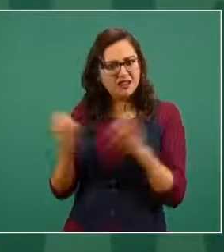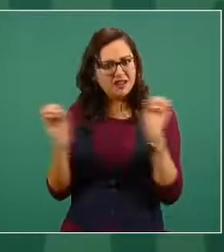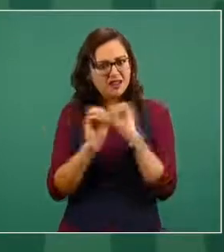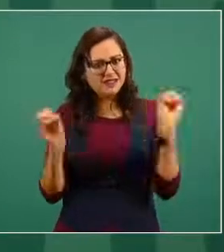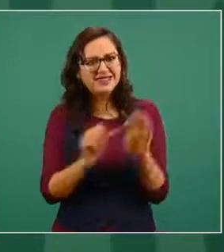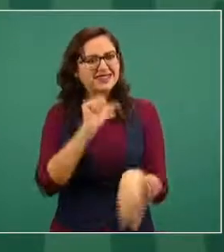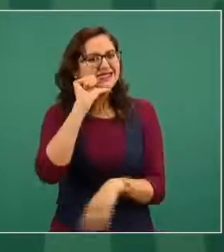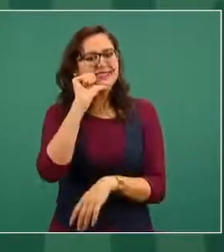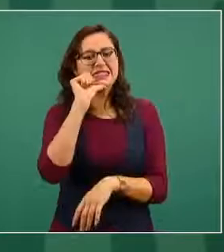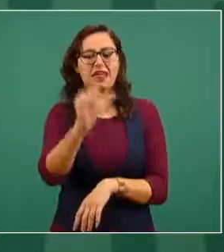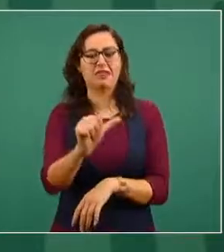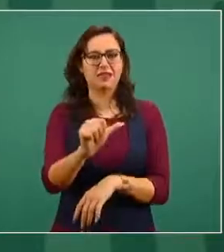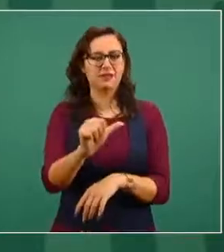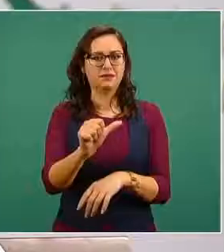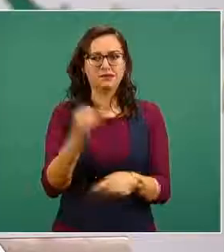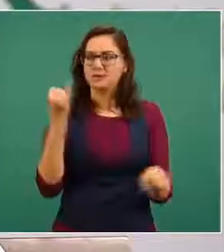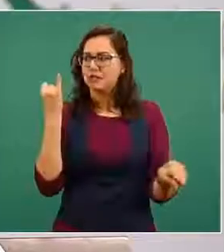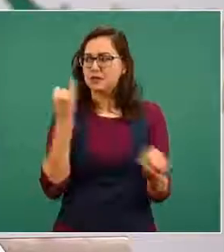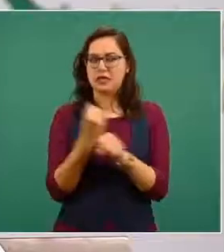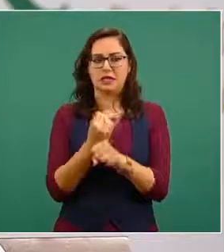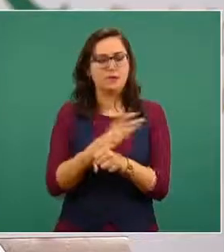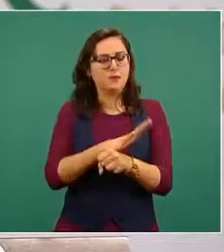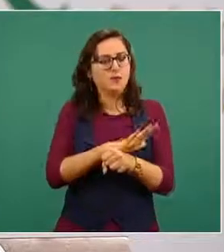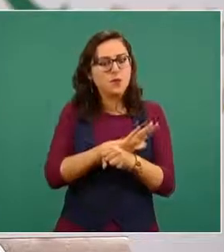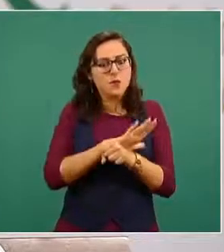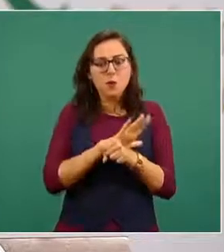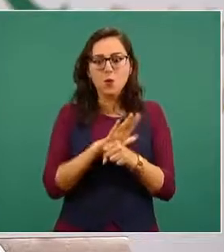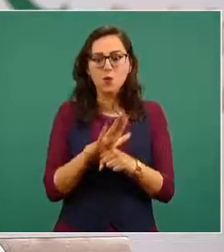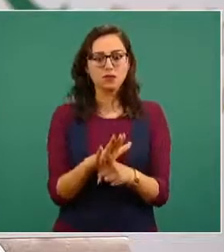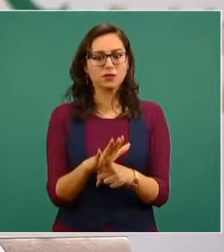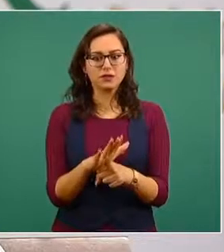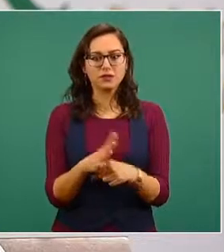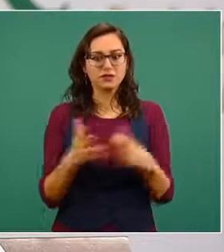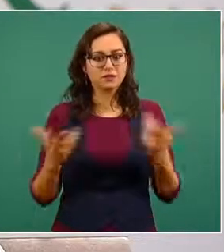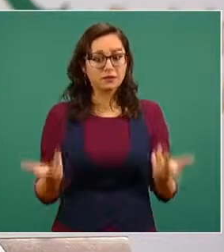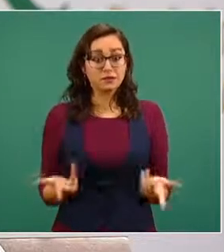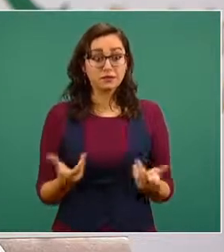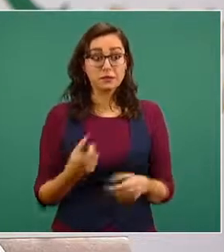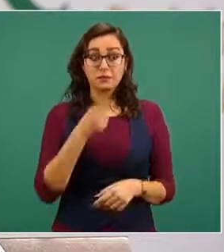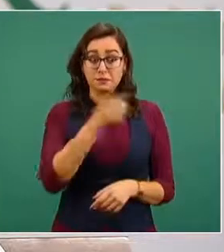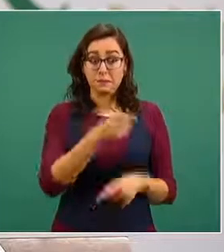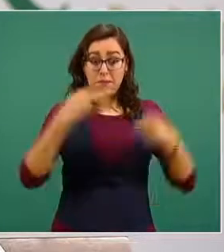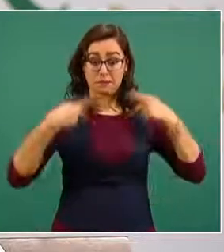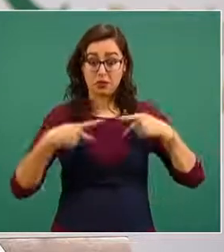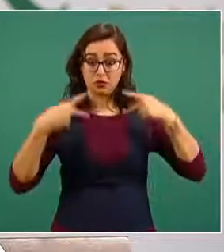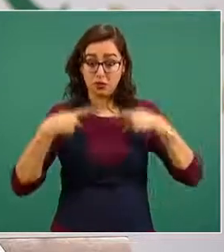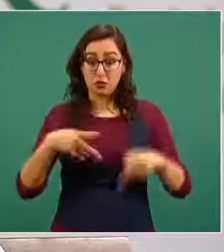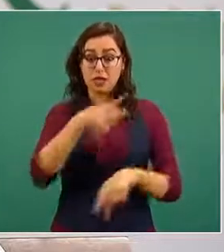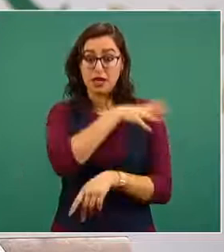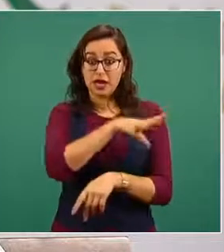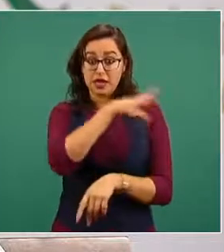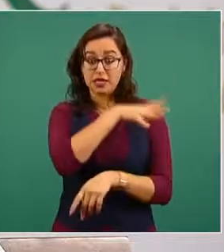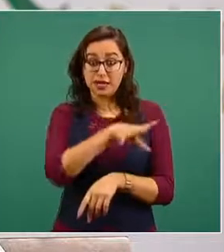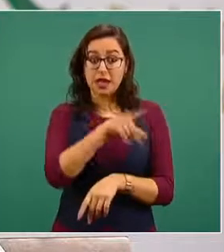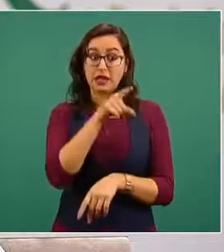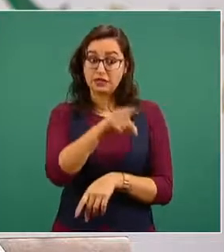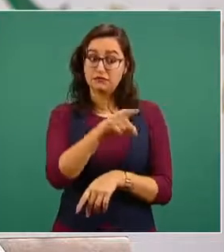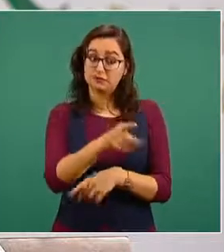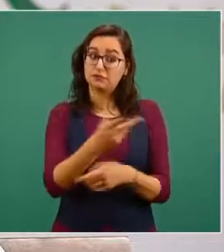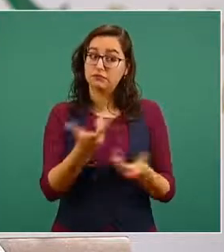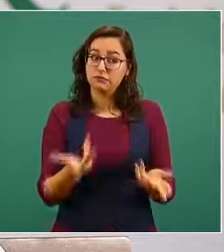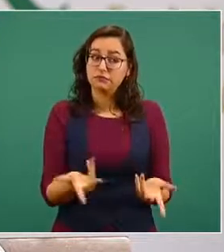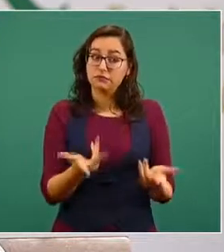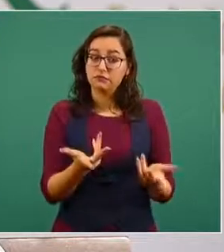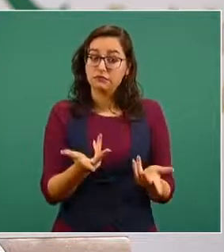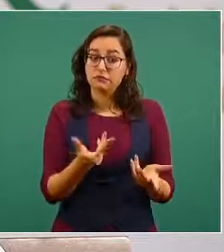dada la relevancia de la persona sujeta a esta aprehensión. Había sido el secretario de